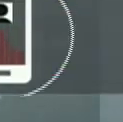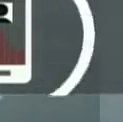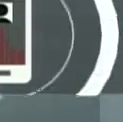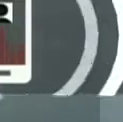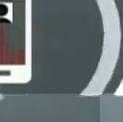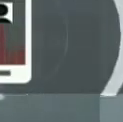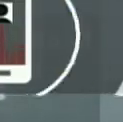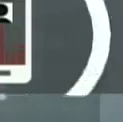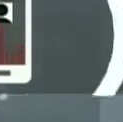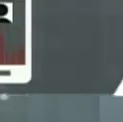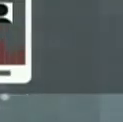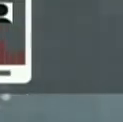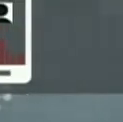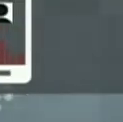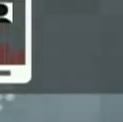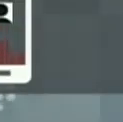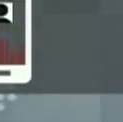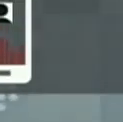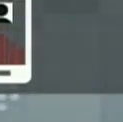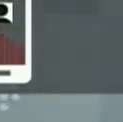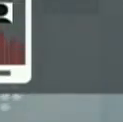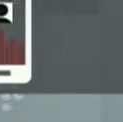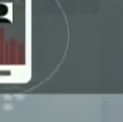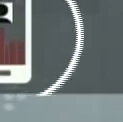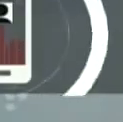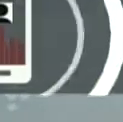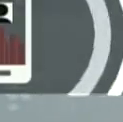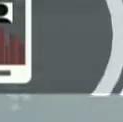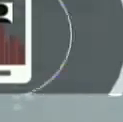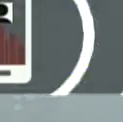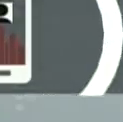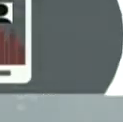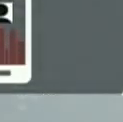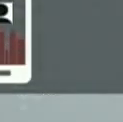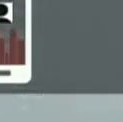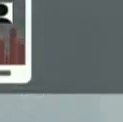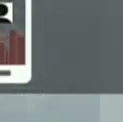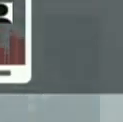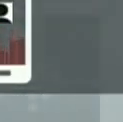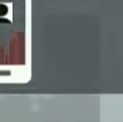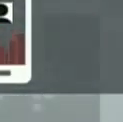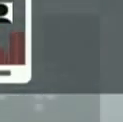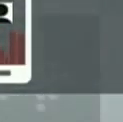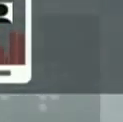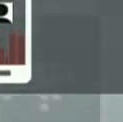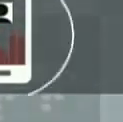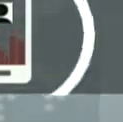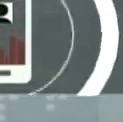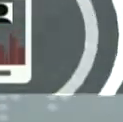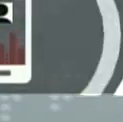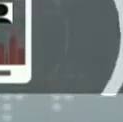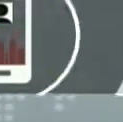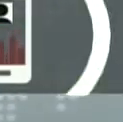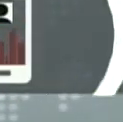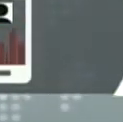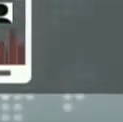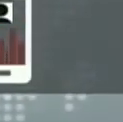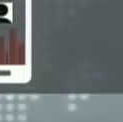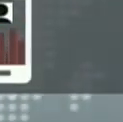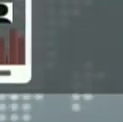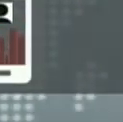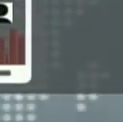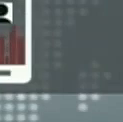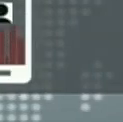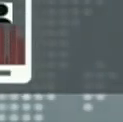de integración. Eso es lo me muestra que es importante que los países latinos se integren mucho más. Es en este